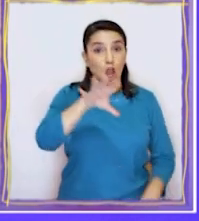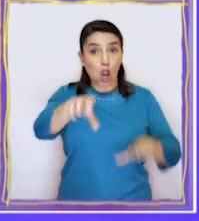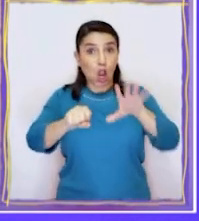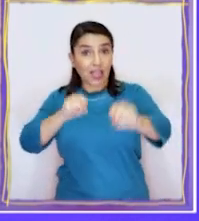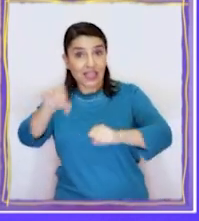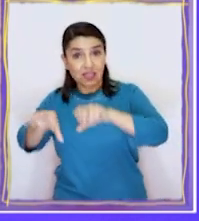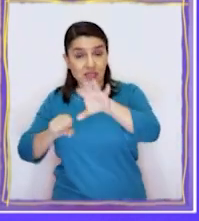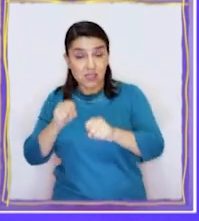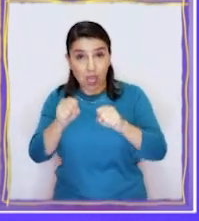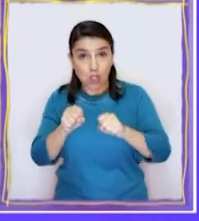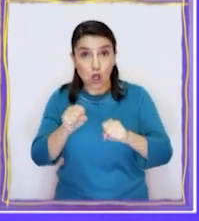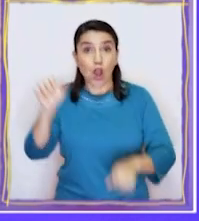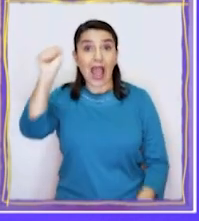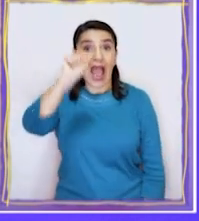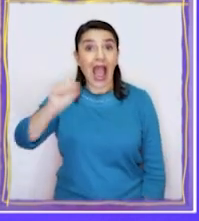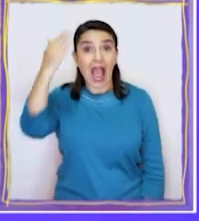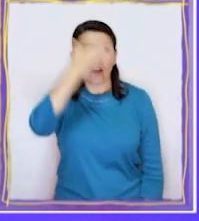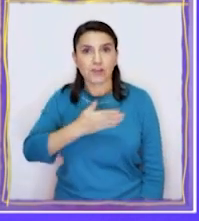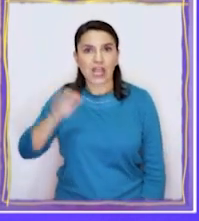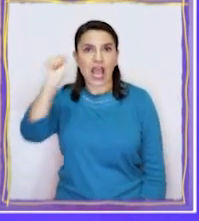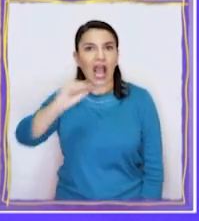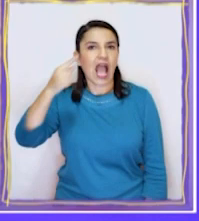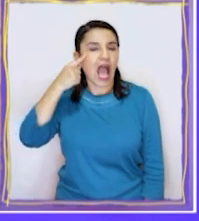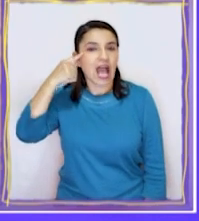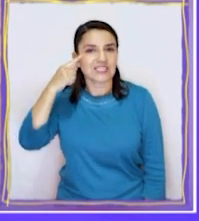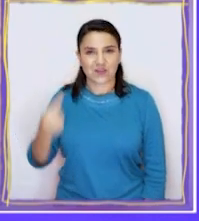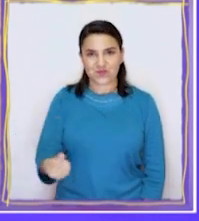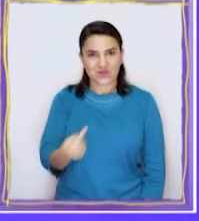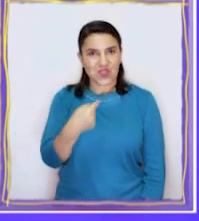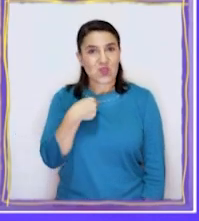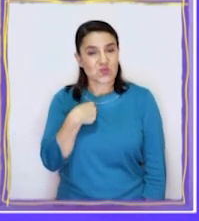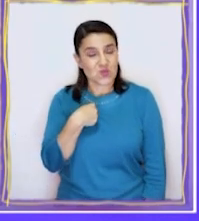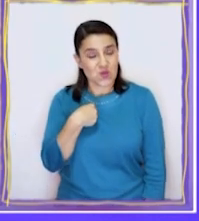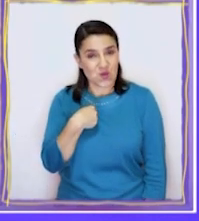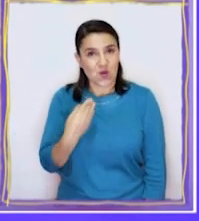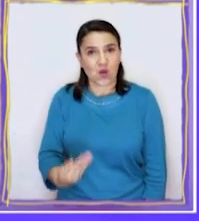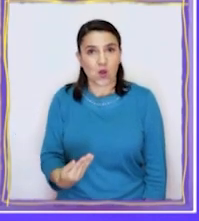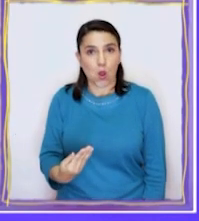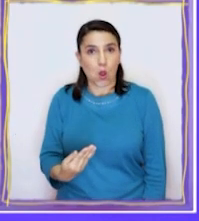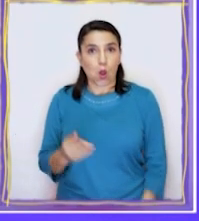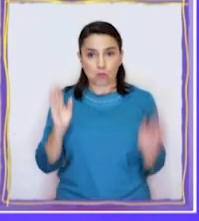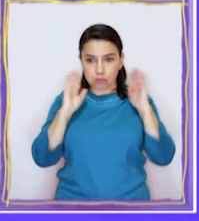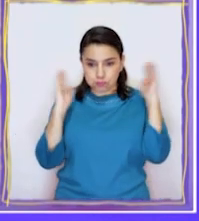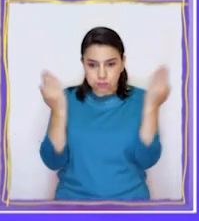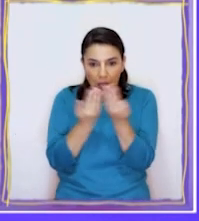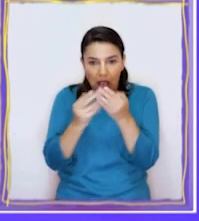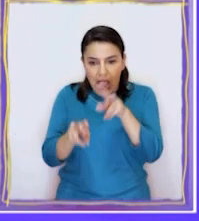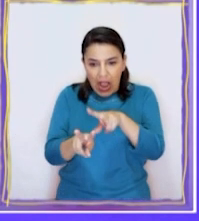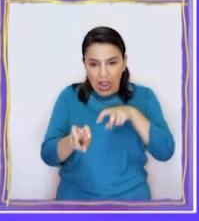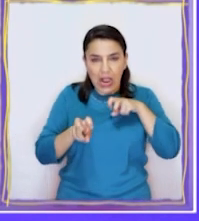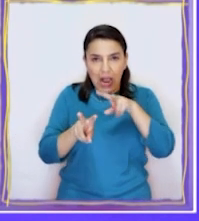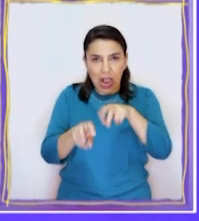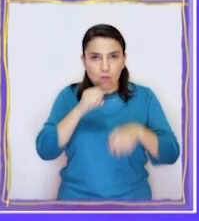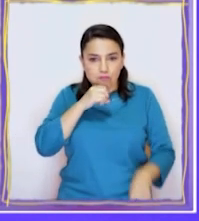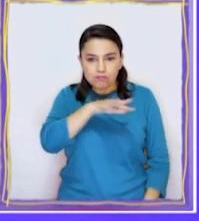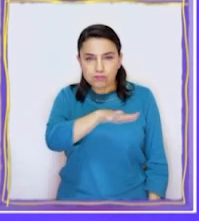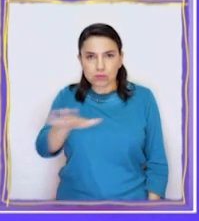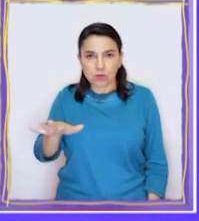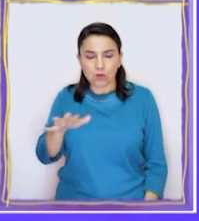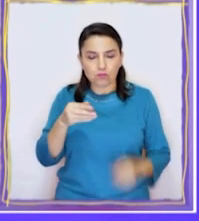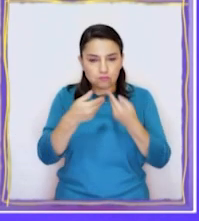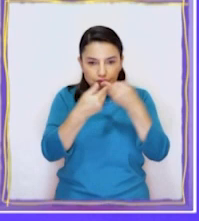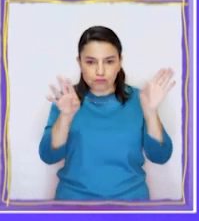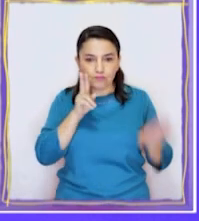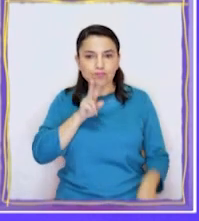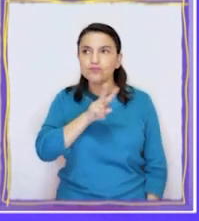llegando a conquistar incluso parte de África y Asia. Yo, que prácticamente no salía de mi campo, casi me desmayé al